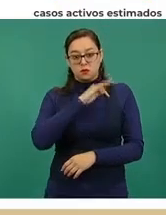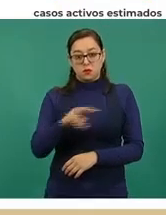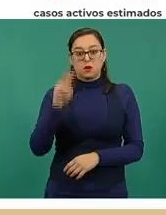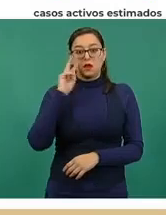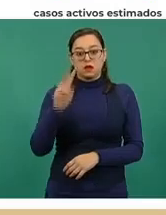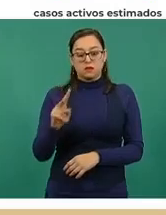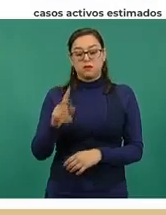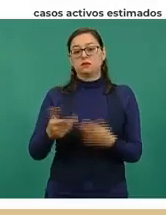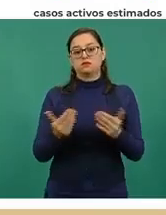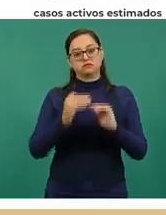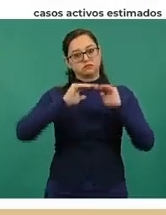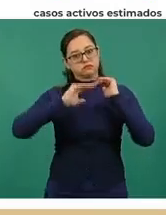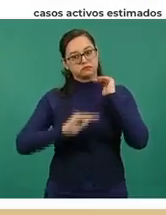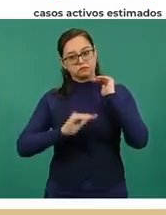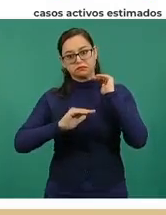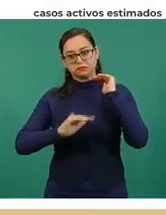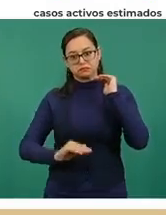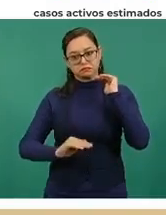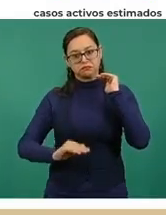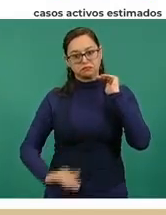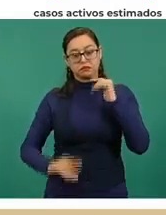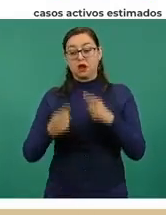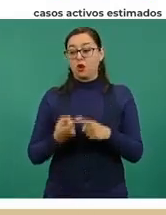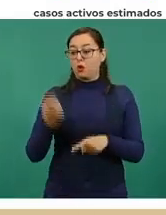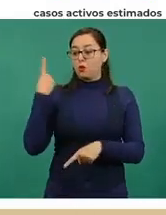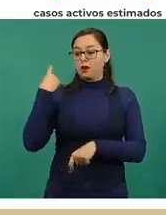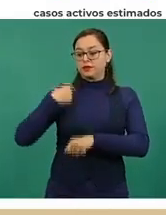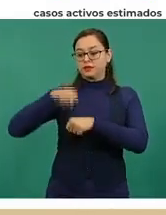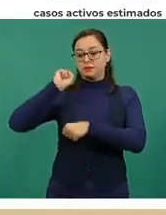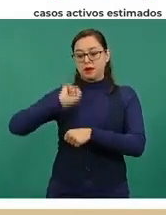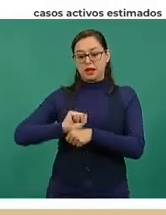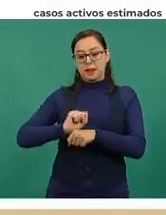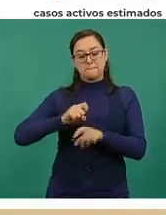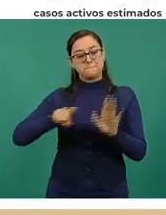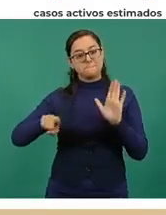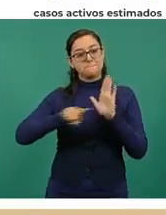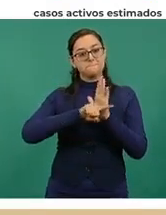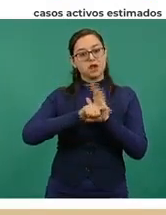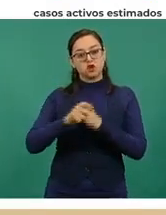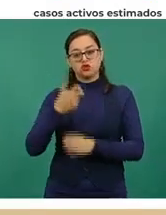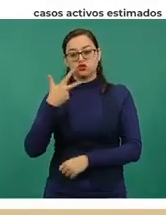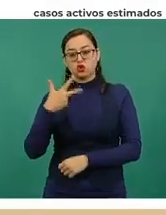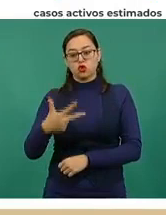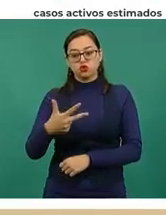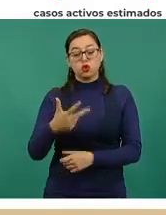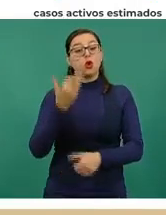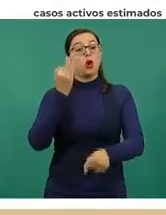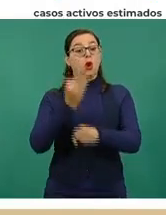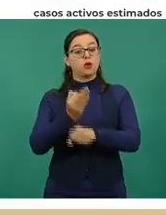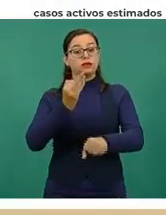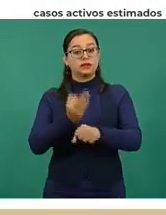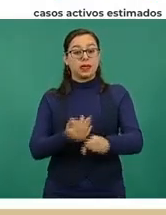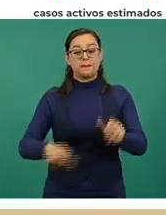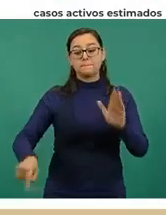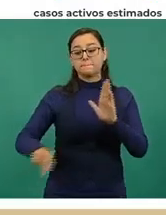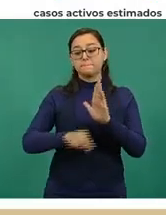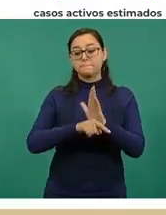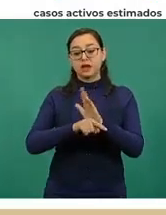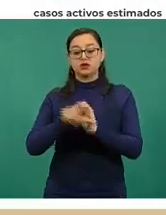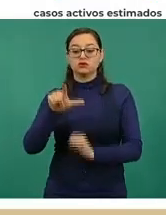semana pasada, que fue de menos ocho, ahora abrimos nuevamente con menos diecisiete. Esta trayectoria es esperable,